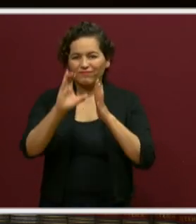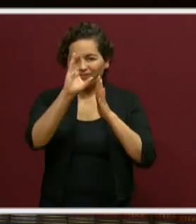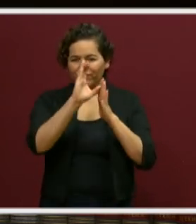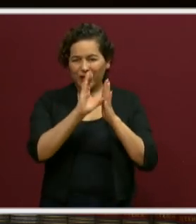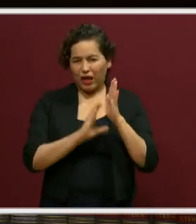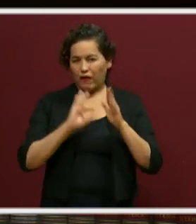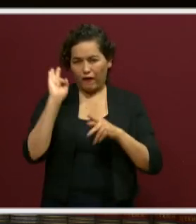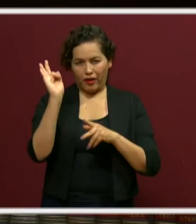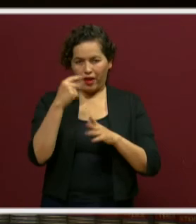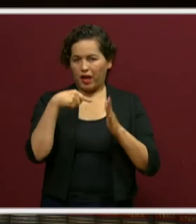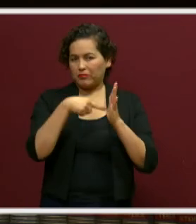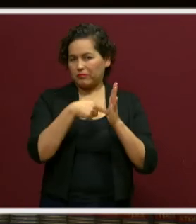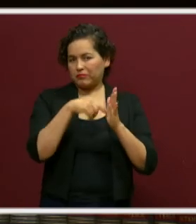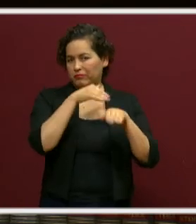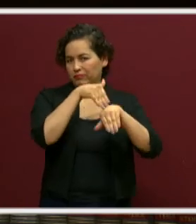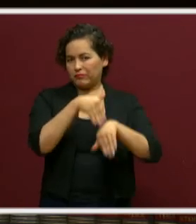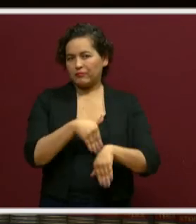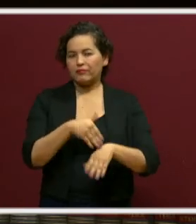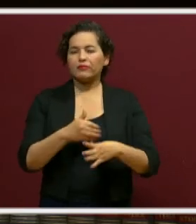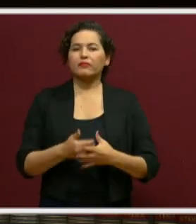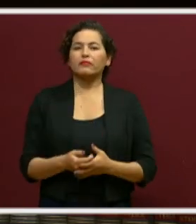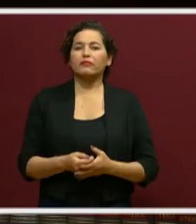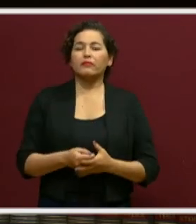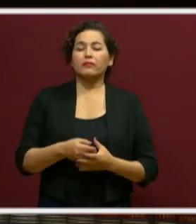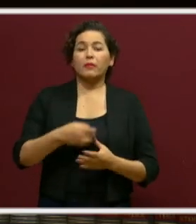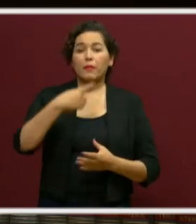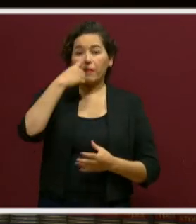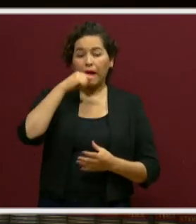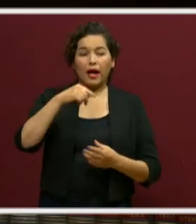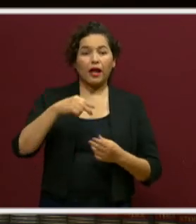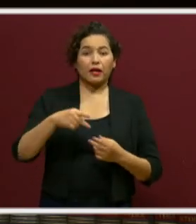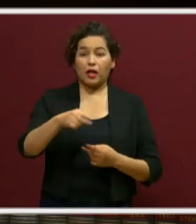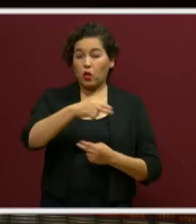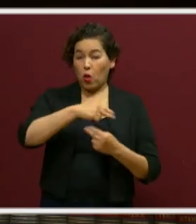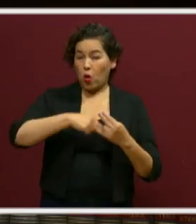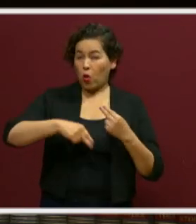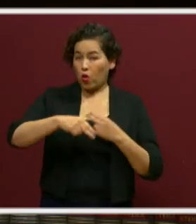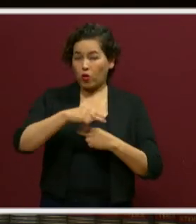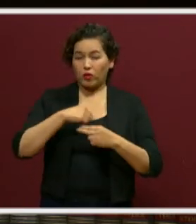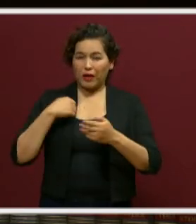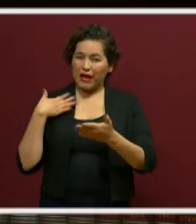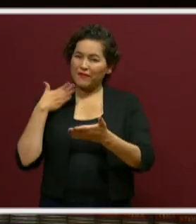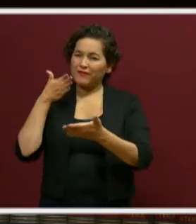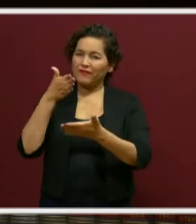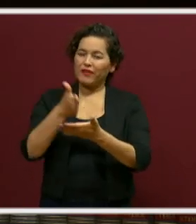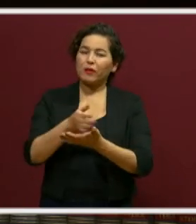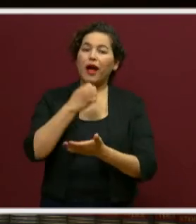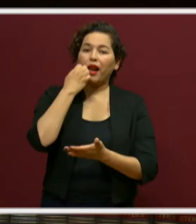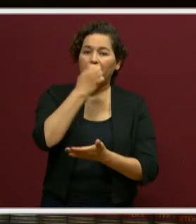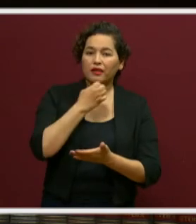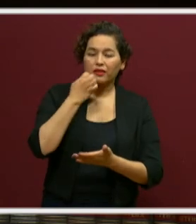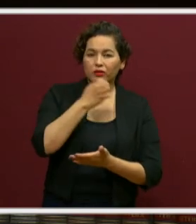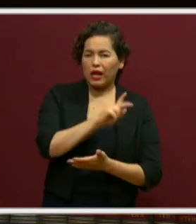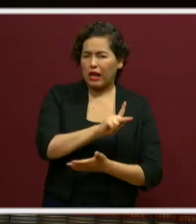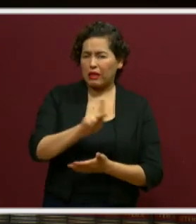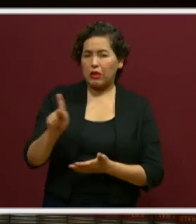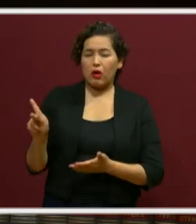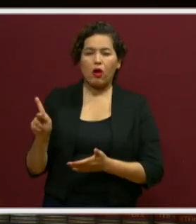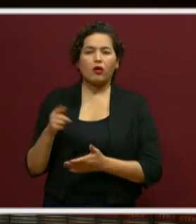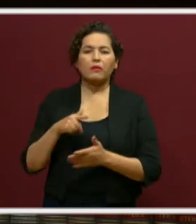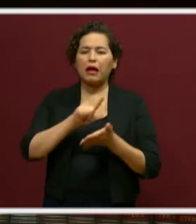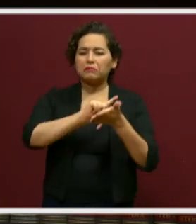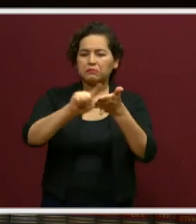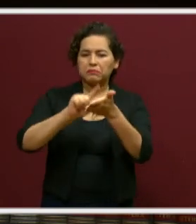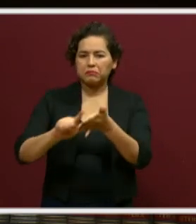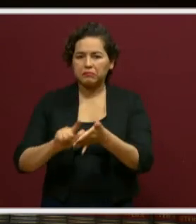para que vayamos a hacer faena dentro de las instituciones educativas. Y de esa manera nos vayamos